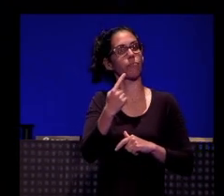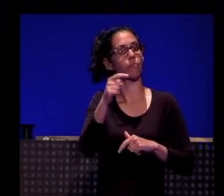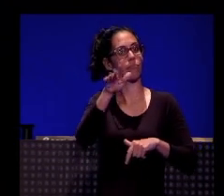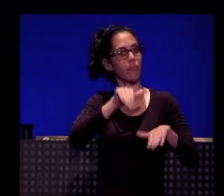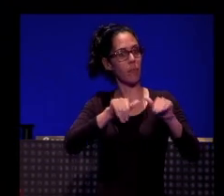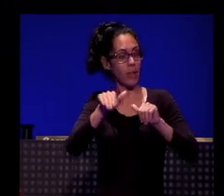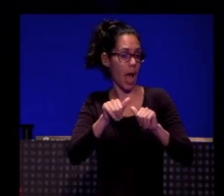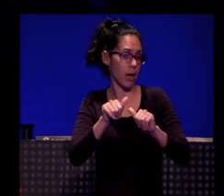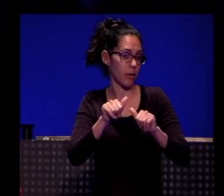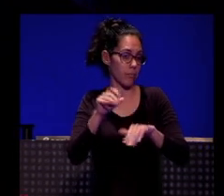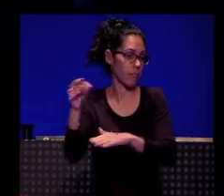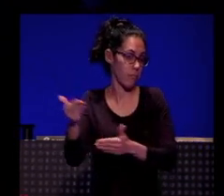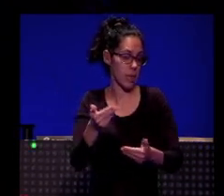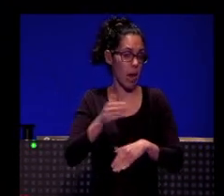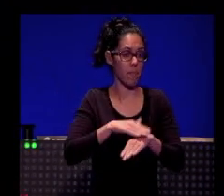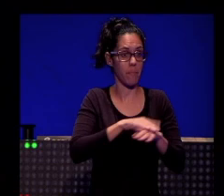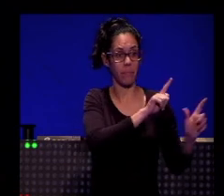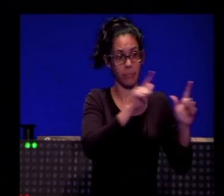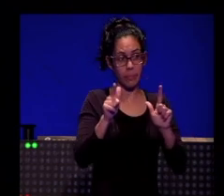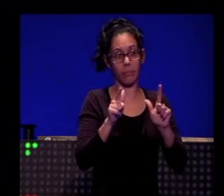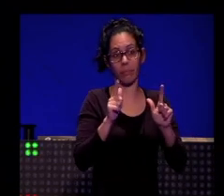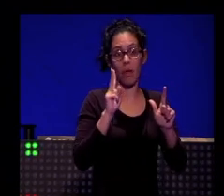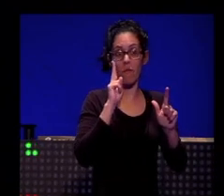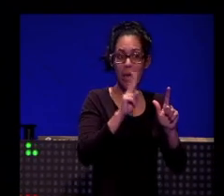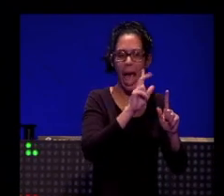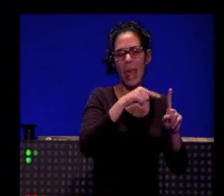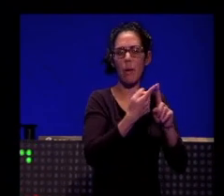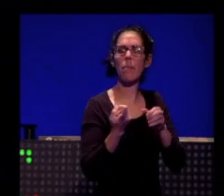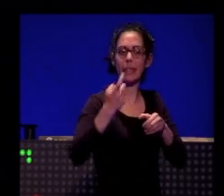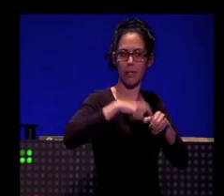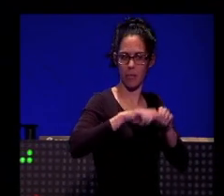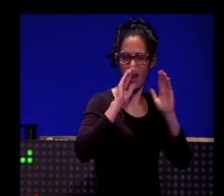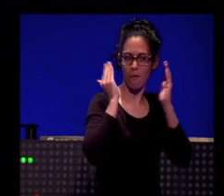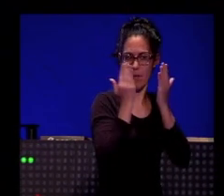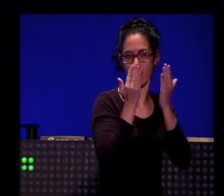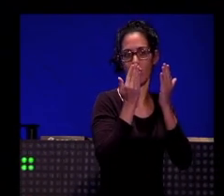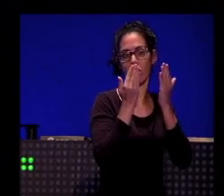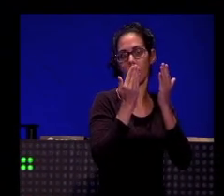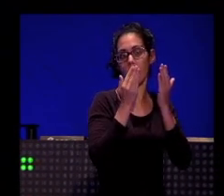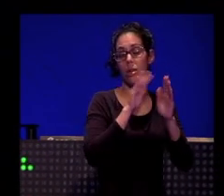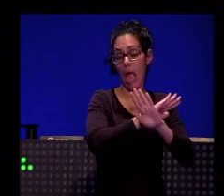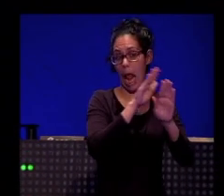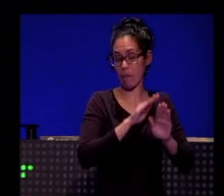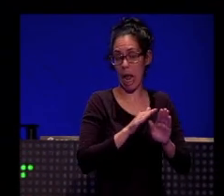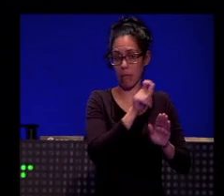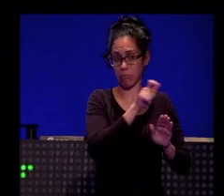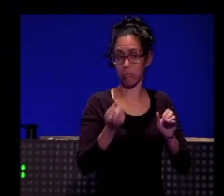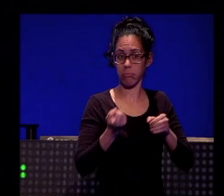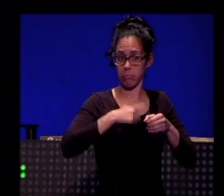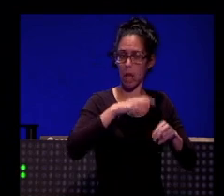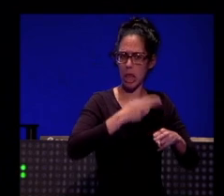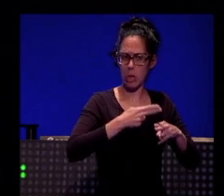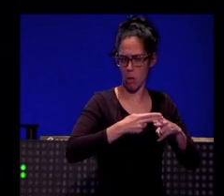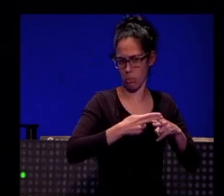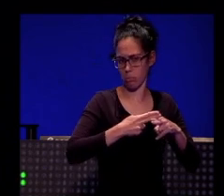usuarios que estaban viendo la televisión a que participasen. Y la verdad es que tuvo muy buen alcance y muy buenos datos. Así